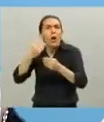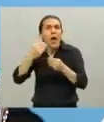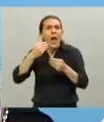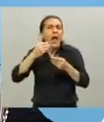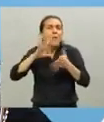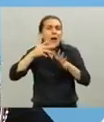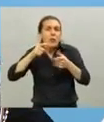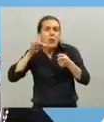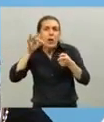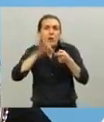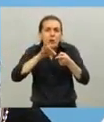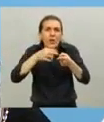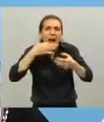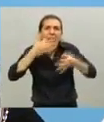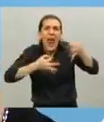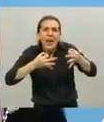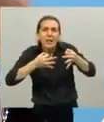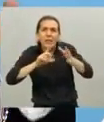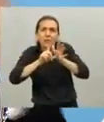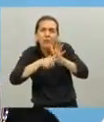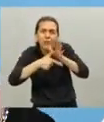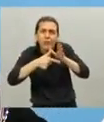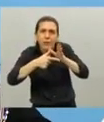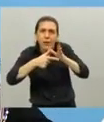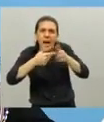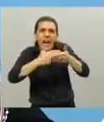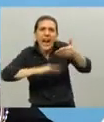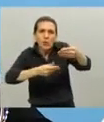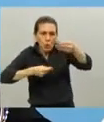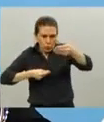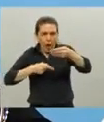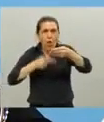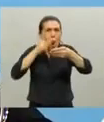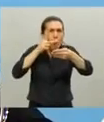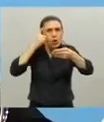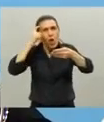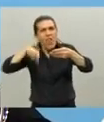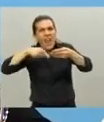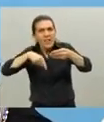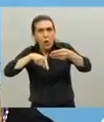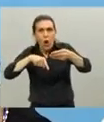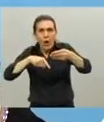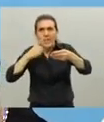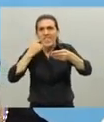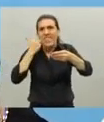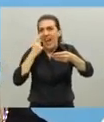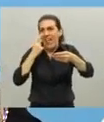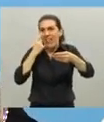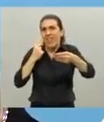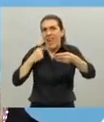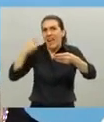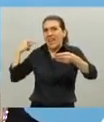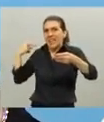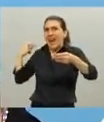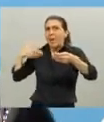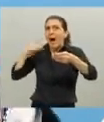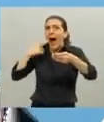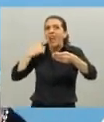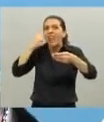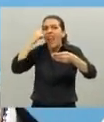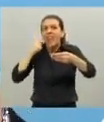10 horas tener el resultado. Ahora, a partir de los tests rápidos que anunciamos con Ginés días atrás, ese tiempo se va a cortar.